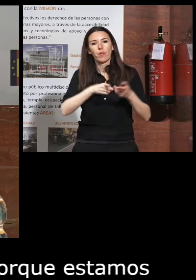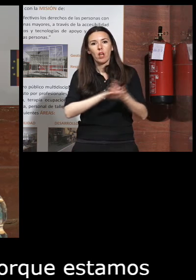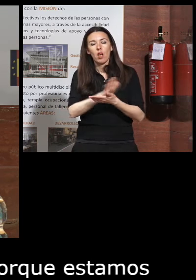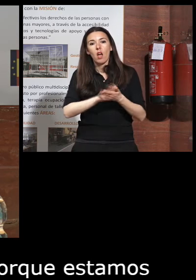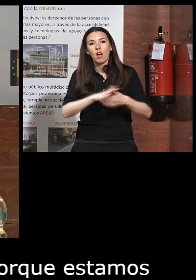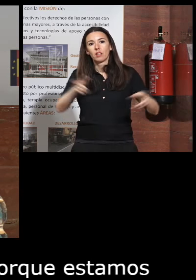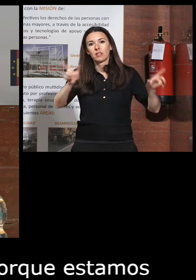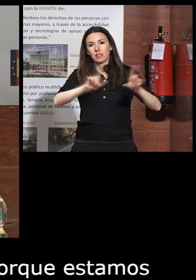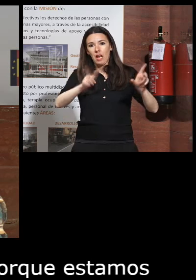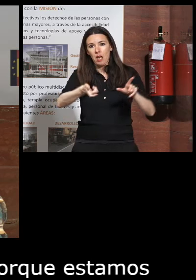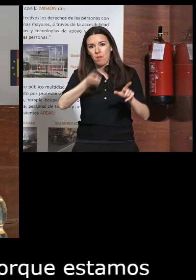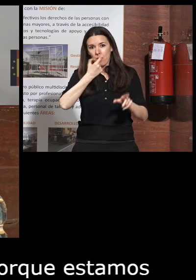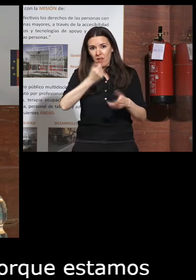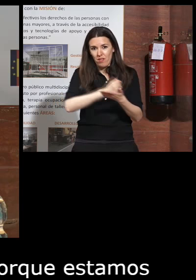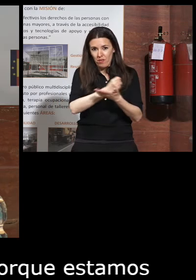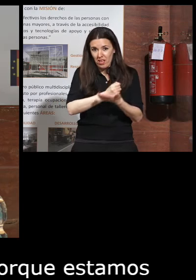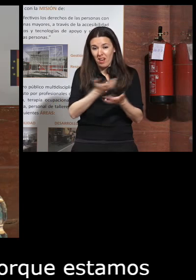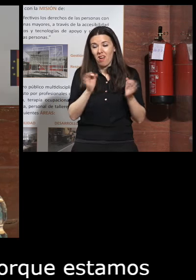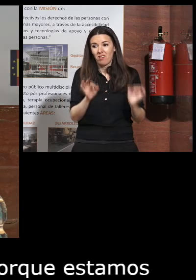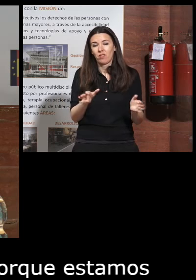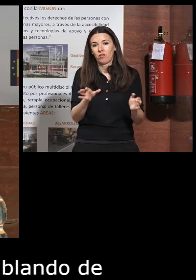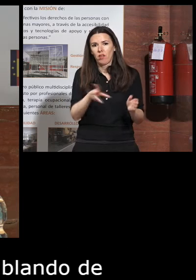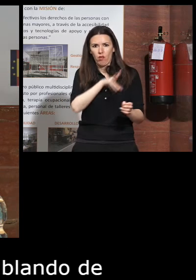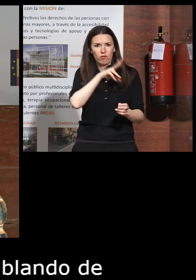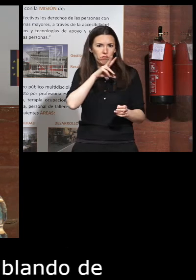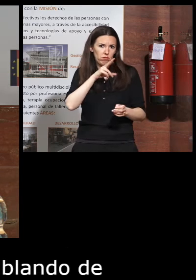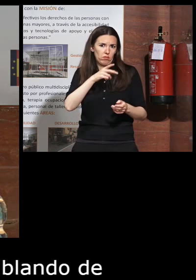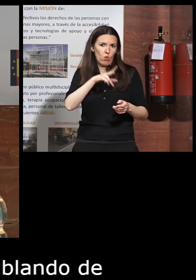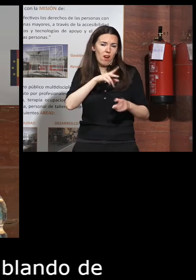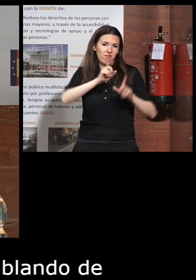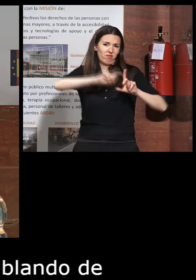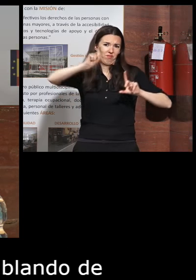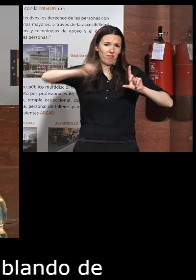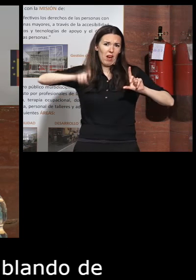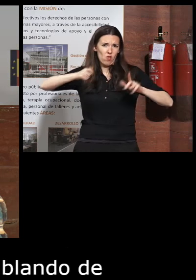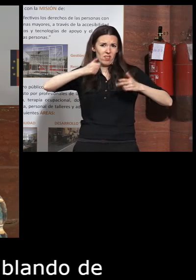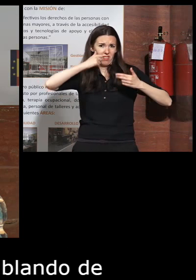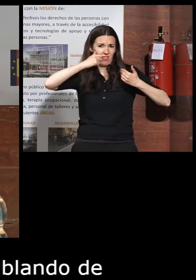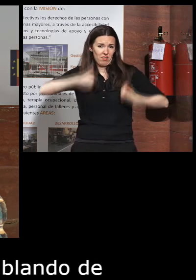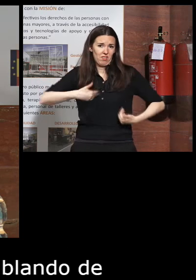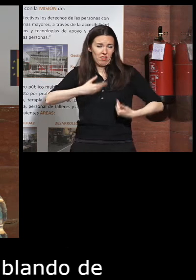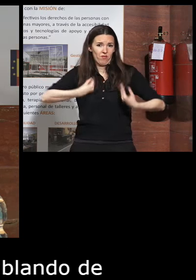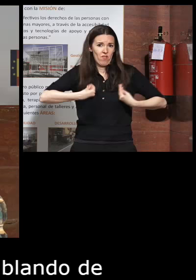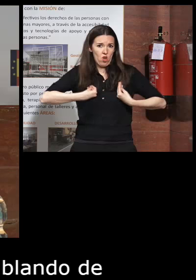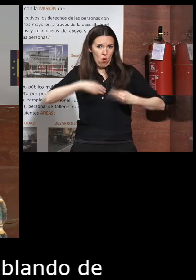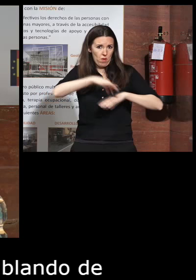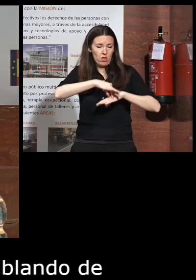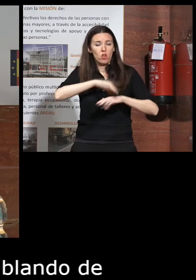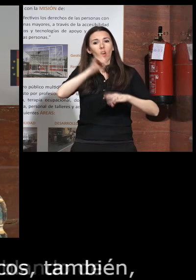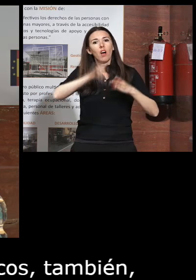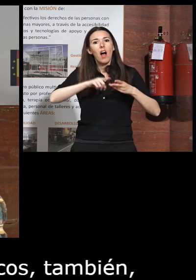telemedicina que son valores biométricos también como sabemos hay cada vez más